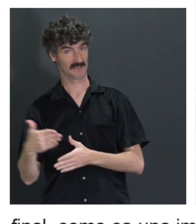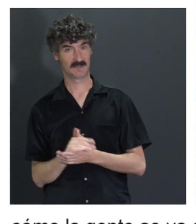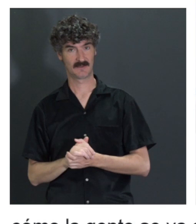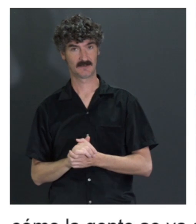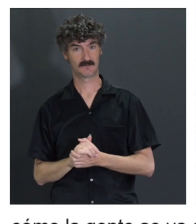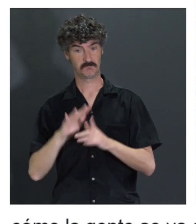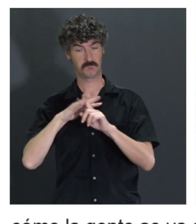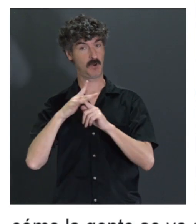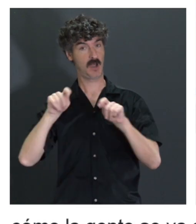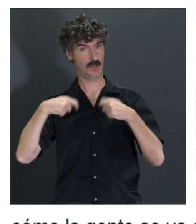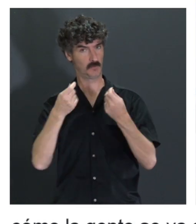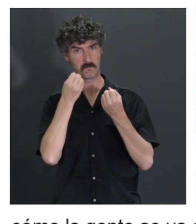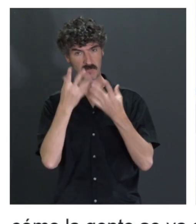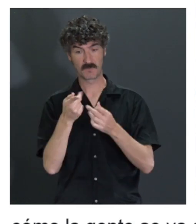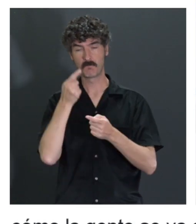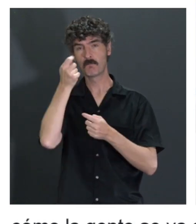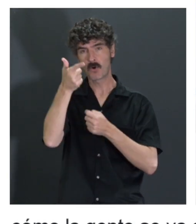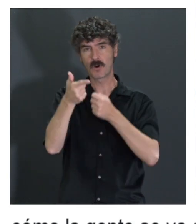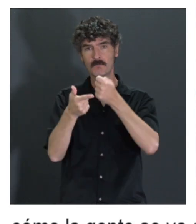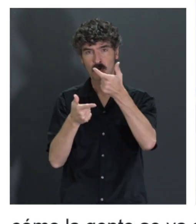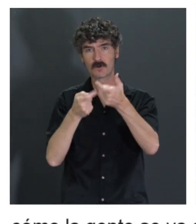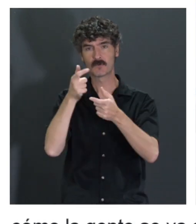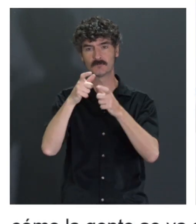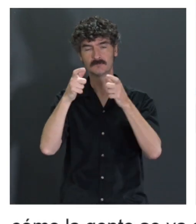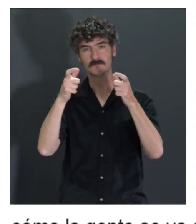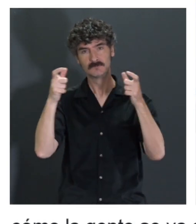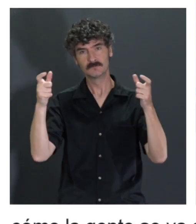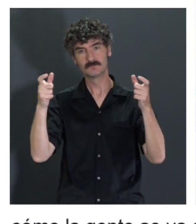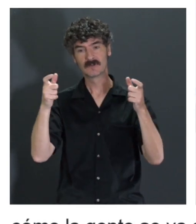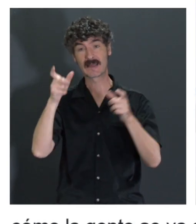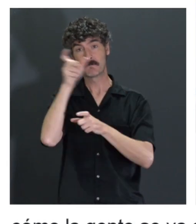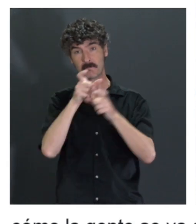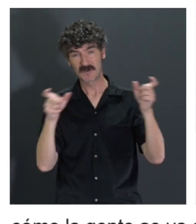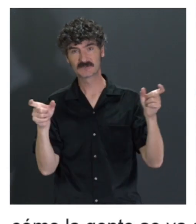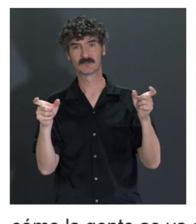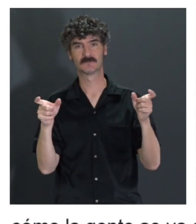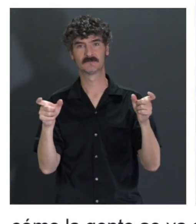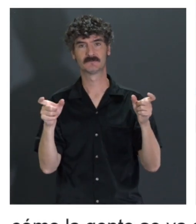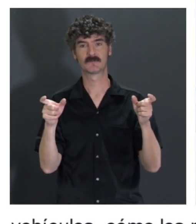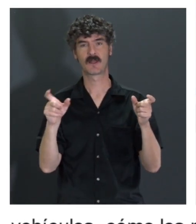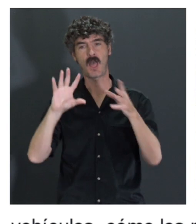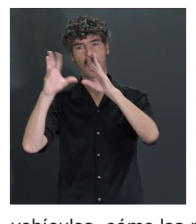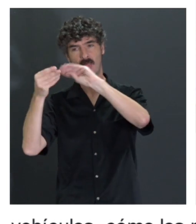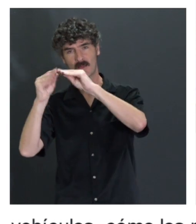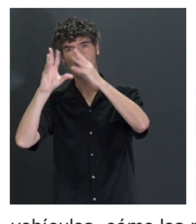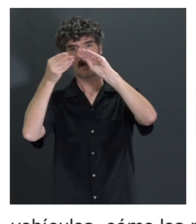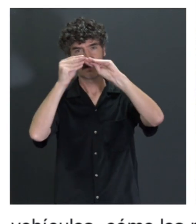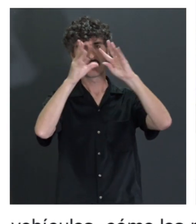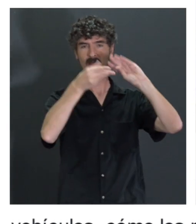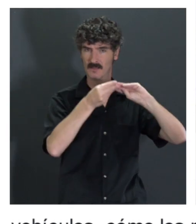Así que, poquito a poquito se van dando el camino y poquito a poquito la gente se va adaptando a todo este